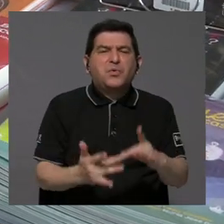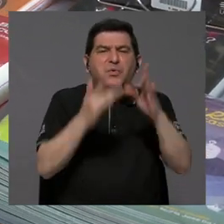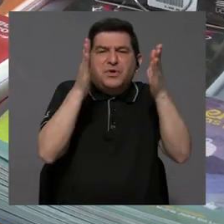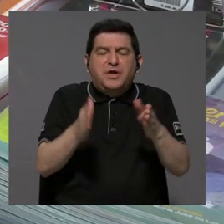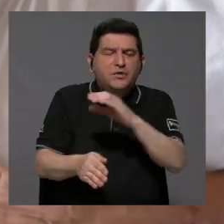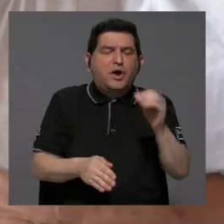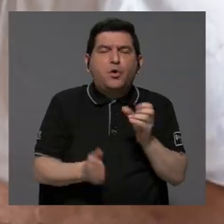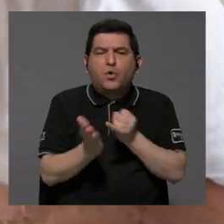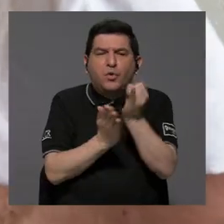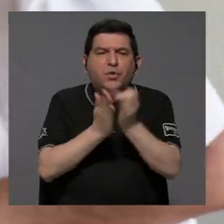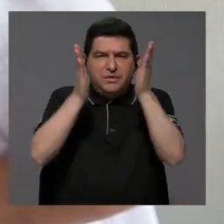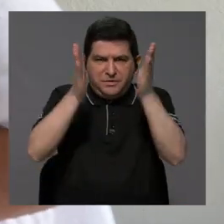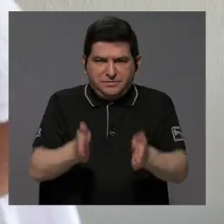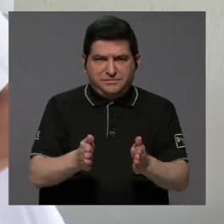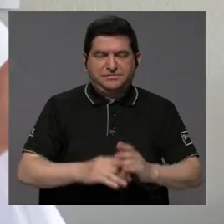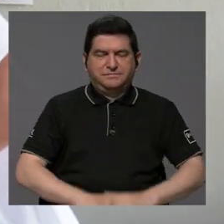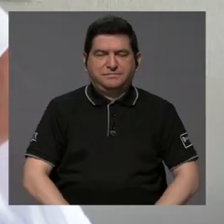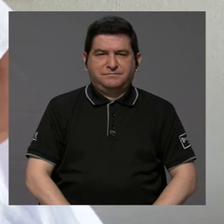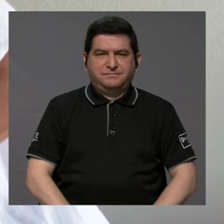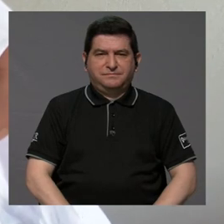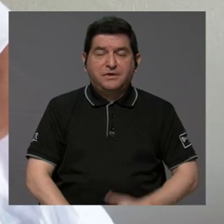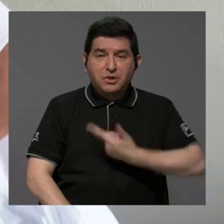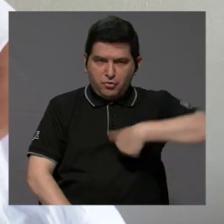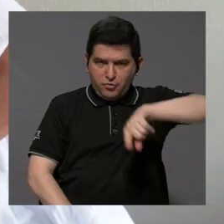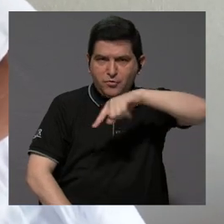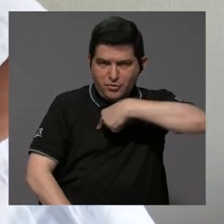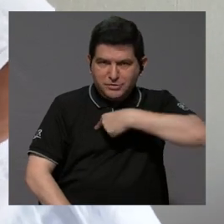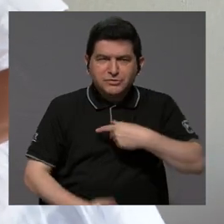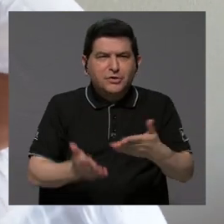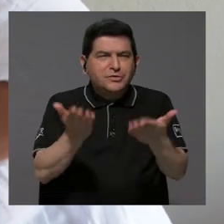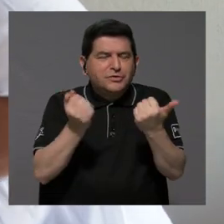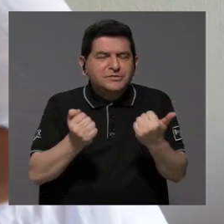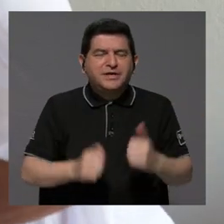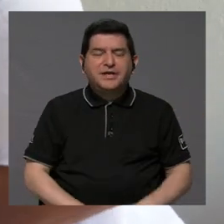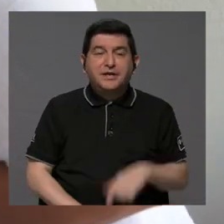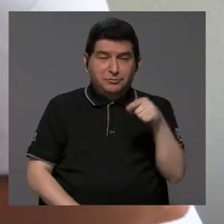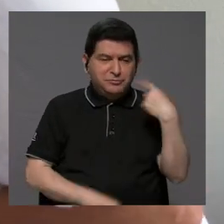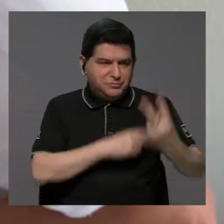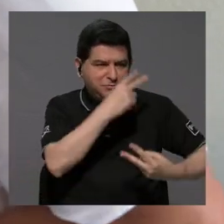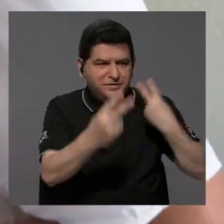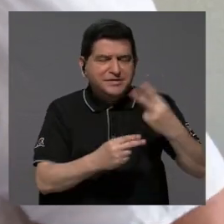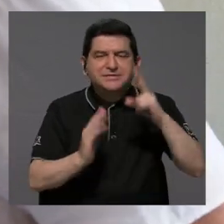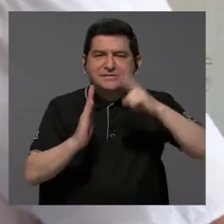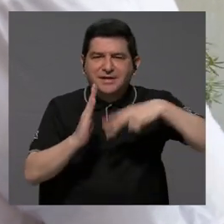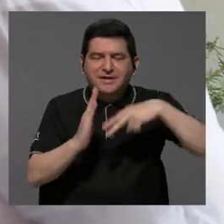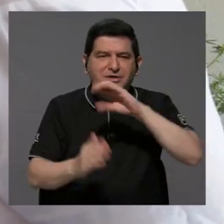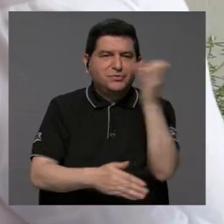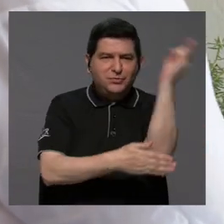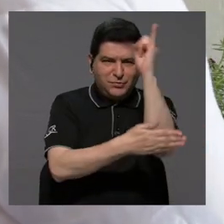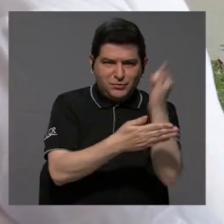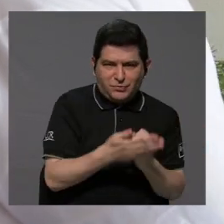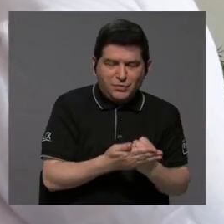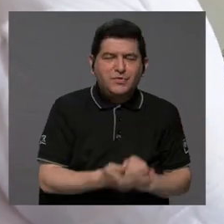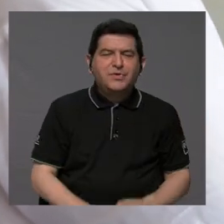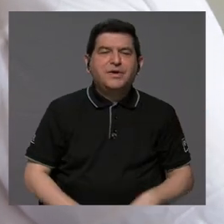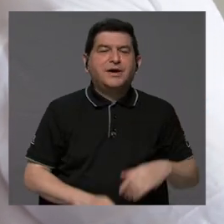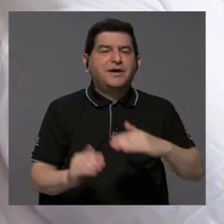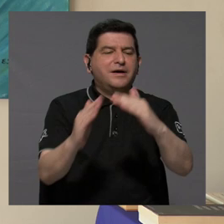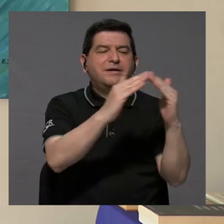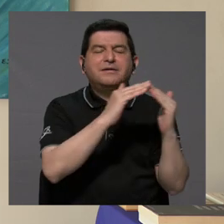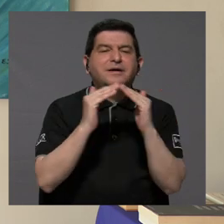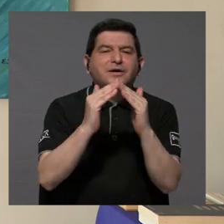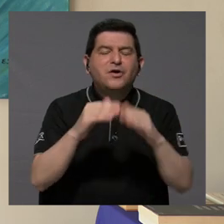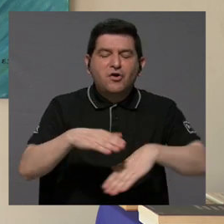comunidad de expertos, a los investigadores e investigadoras. Entonces, nosotros queremos llegar con esta caravana de la lectura y las artes a